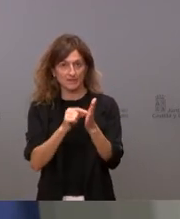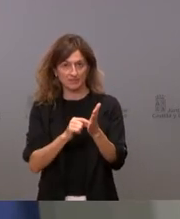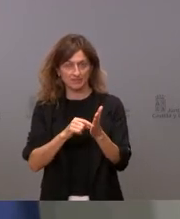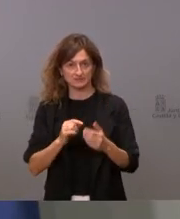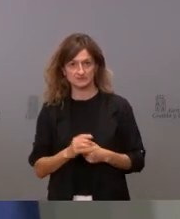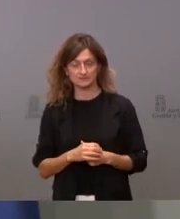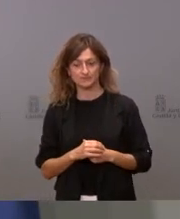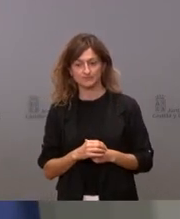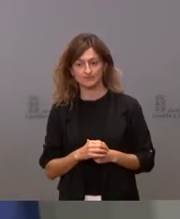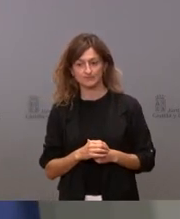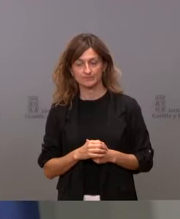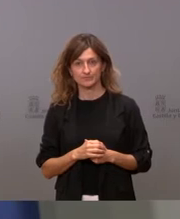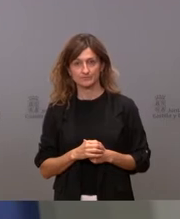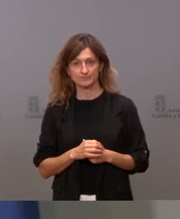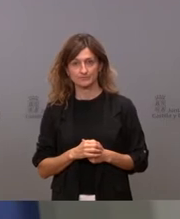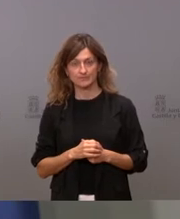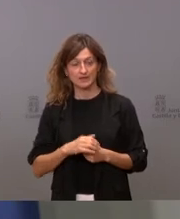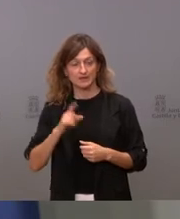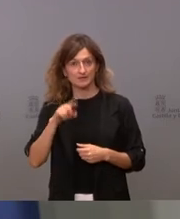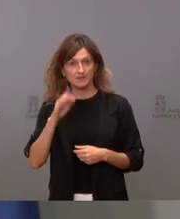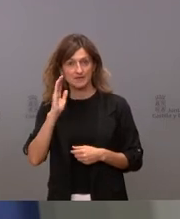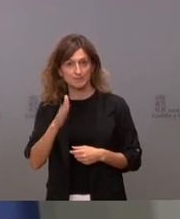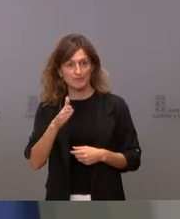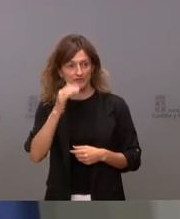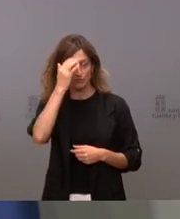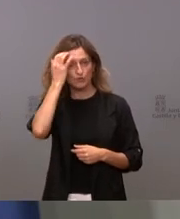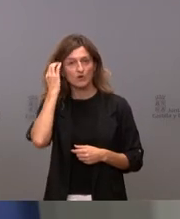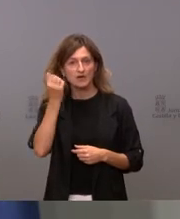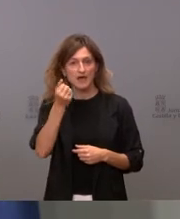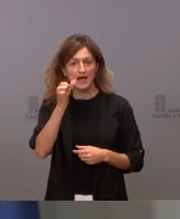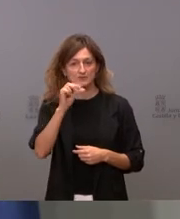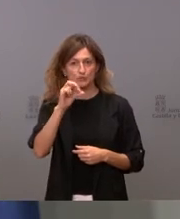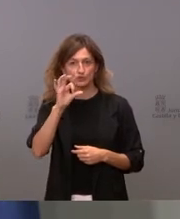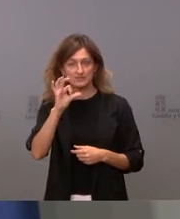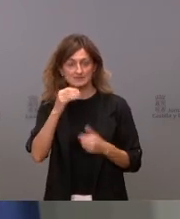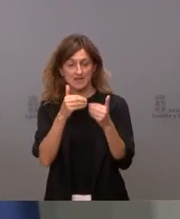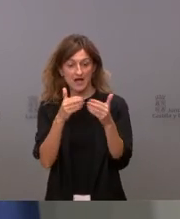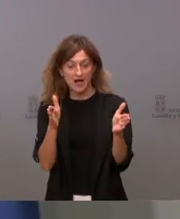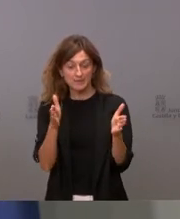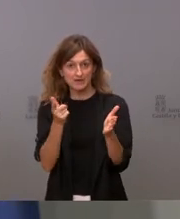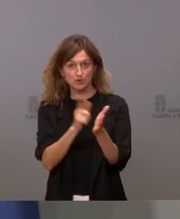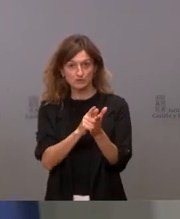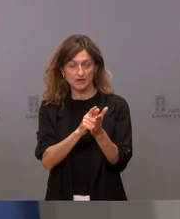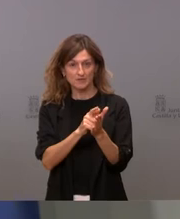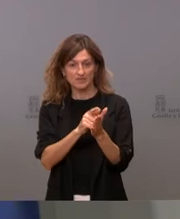y el impacto que va a tener la apertura de las pontes sobre nuestros